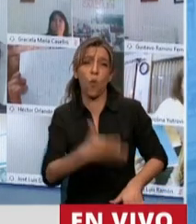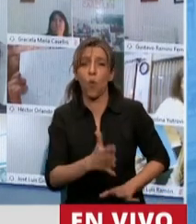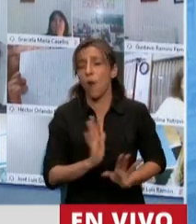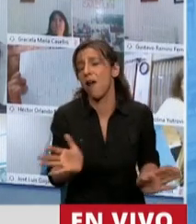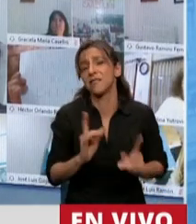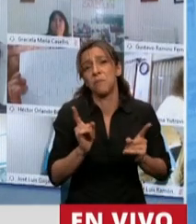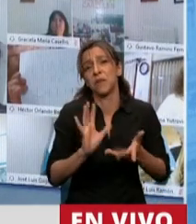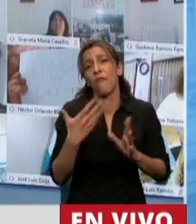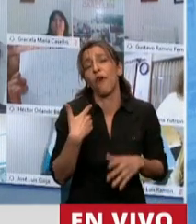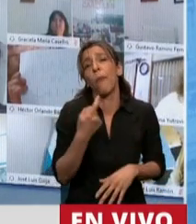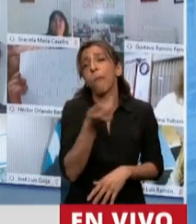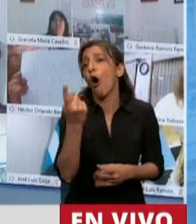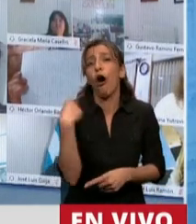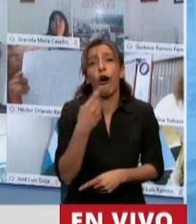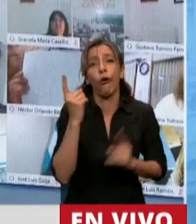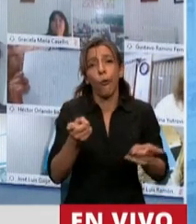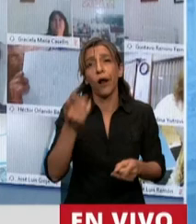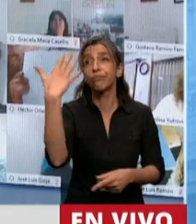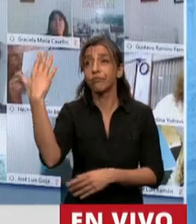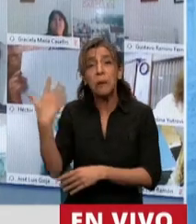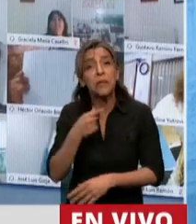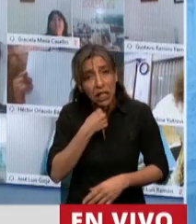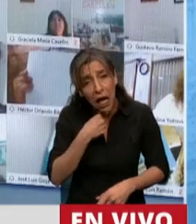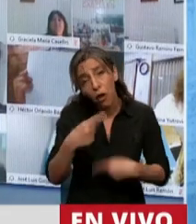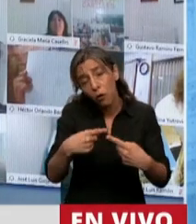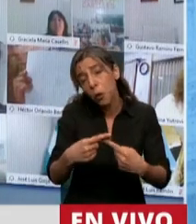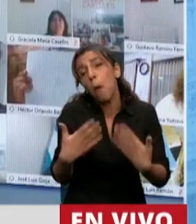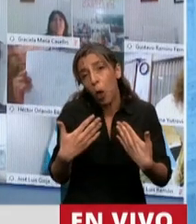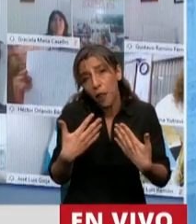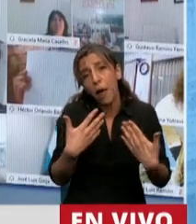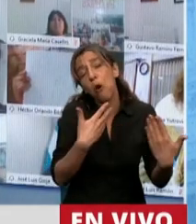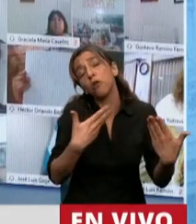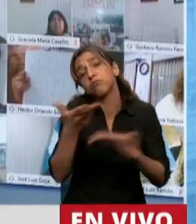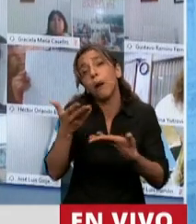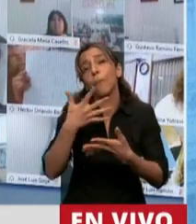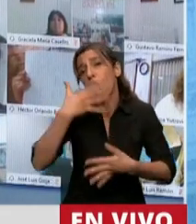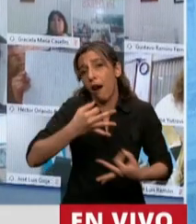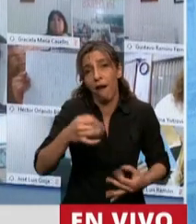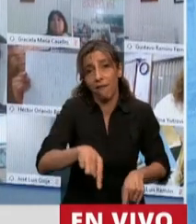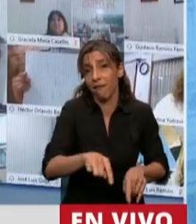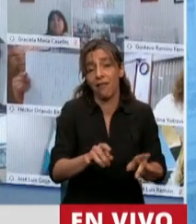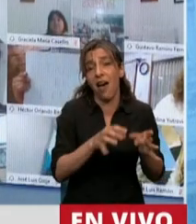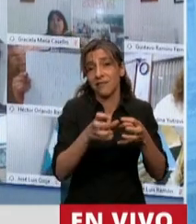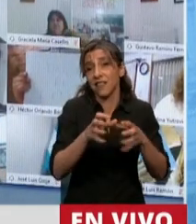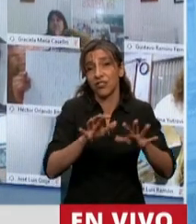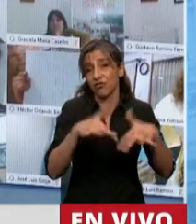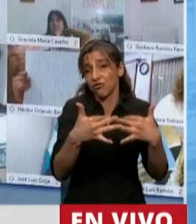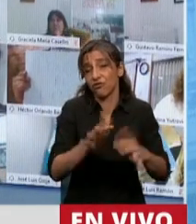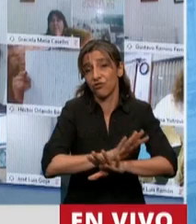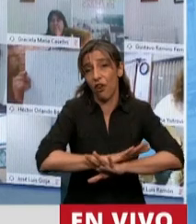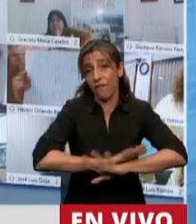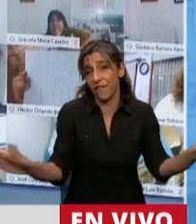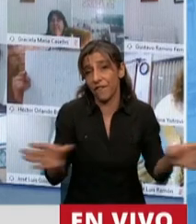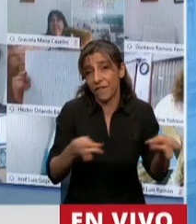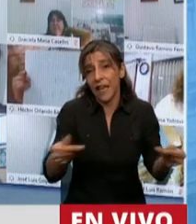en minoría. Sigamos manifestándonos en minoría un rato más, si quieren, pero después levantemos esta falsa sesión